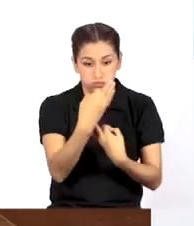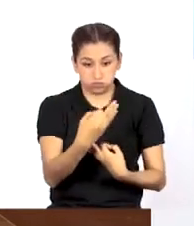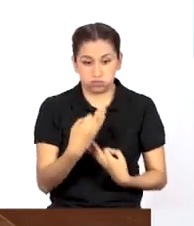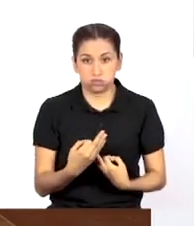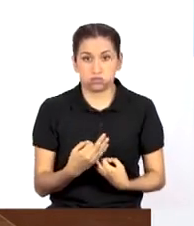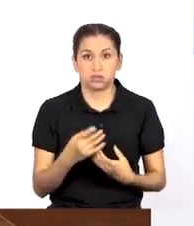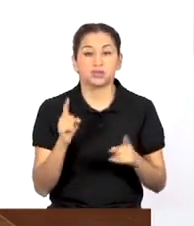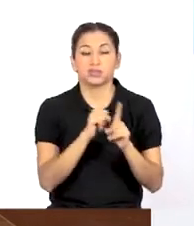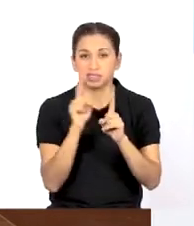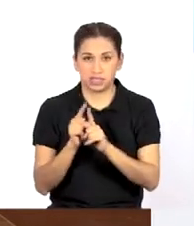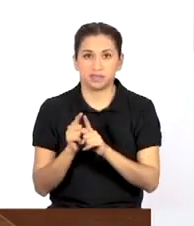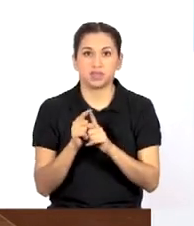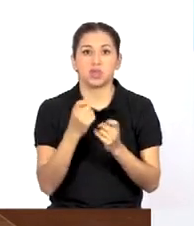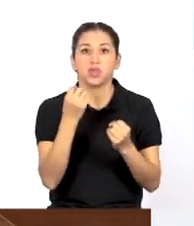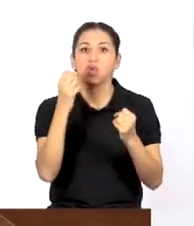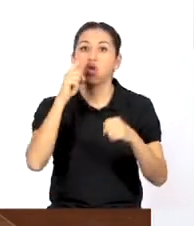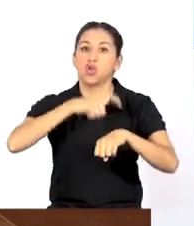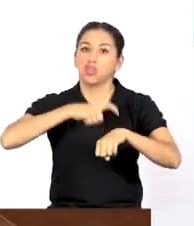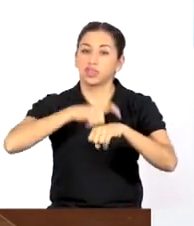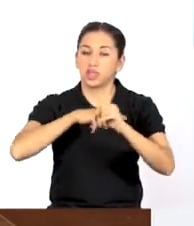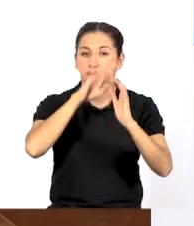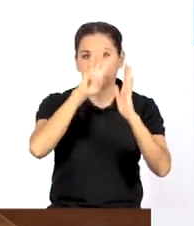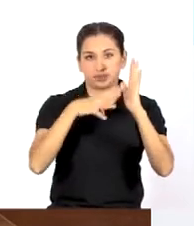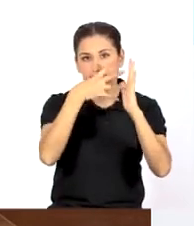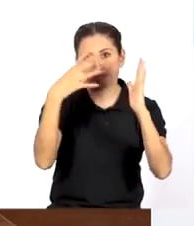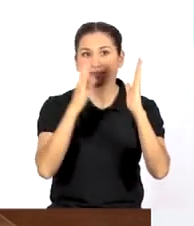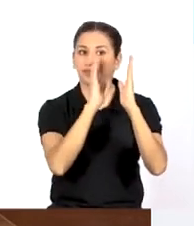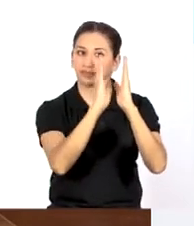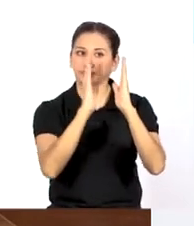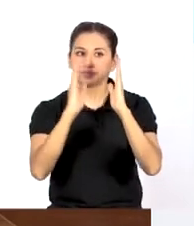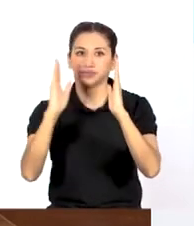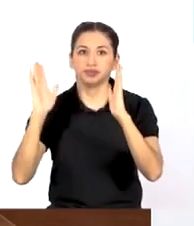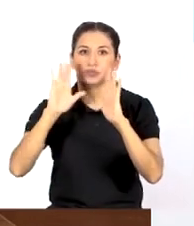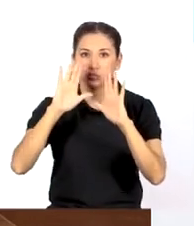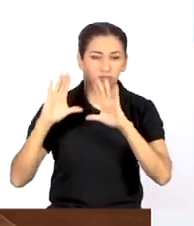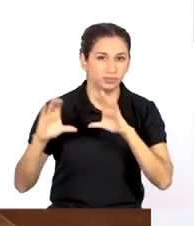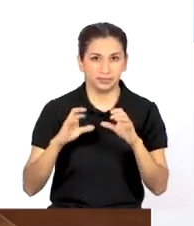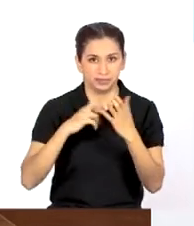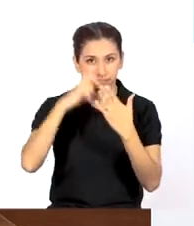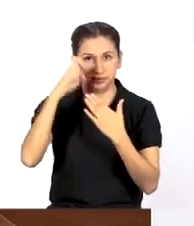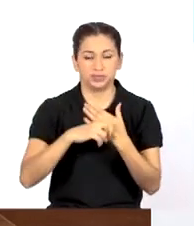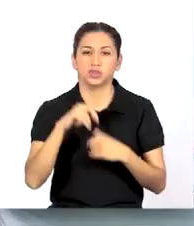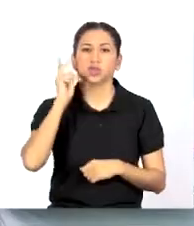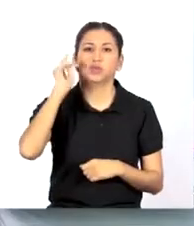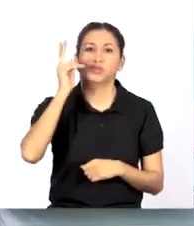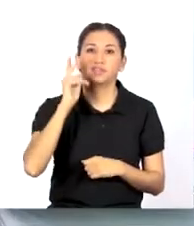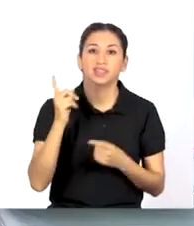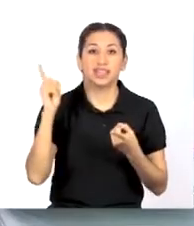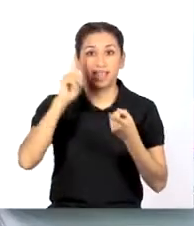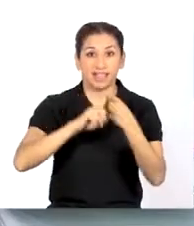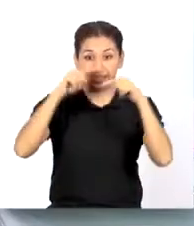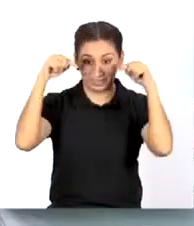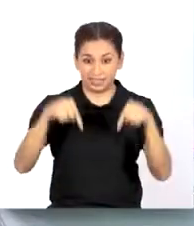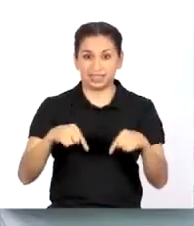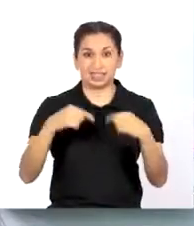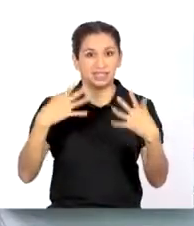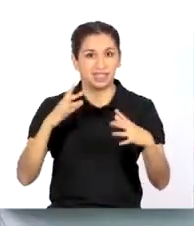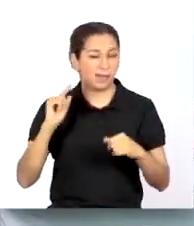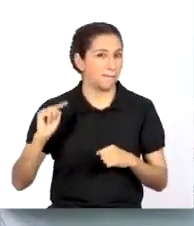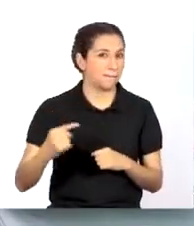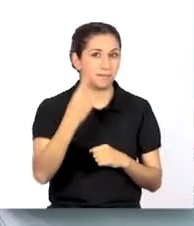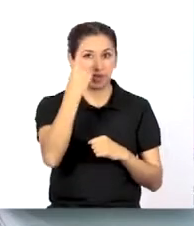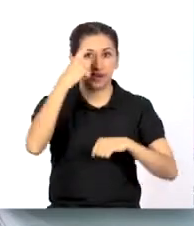presupuesto con el que se cuenta y el cronograma para fijar las fechas de su realización. Profesora, hasta aquí hemos